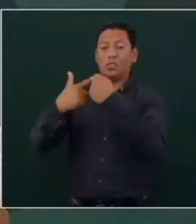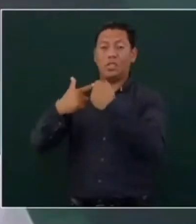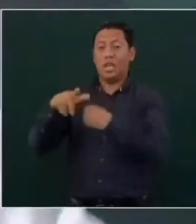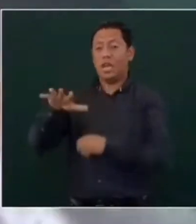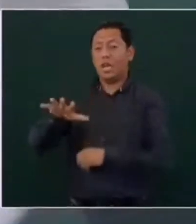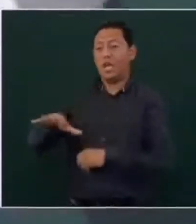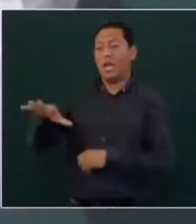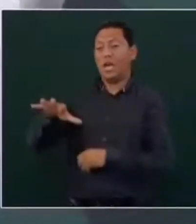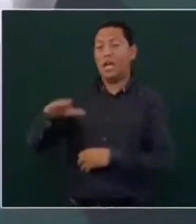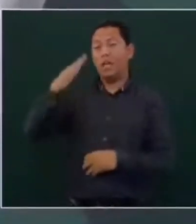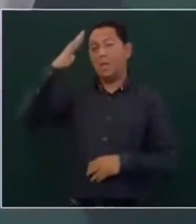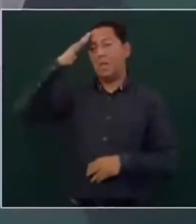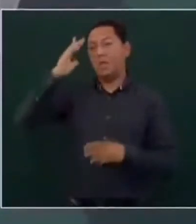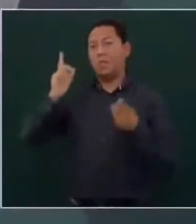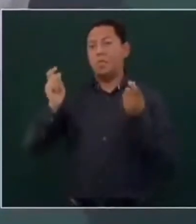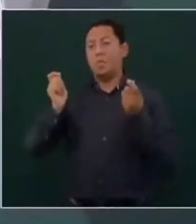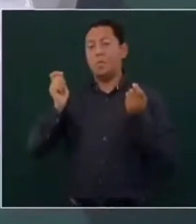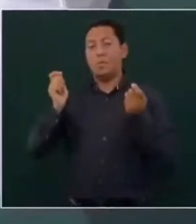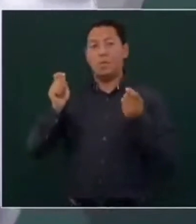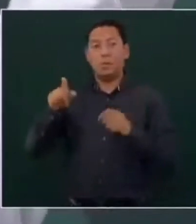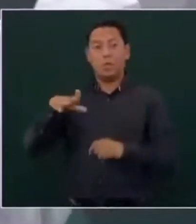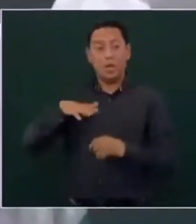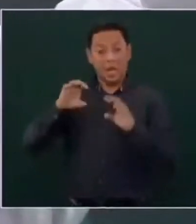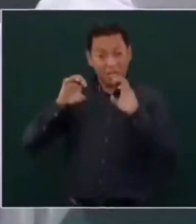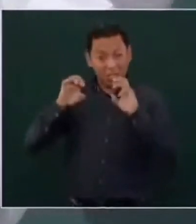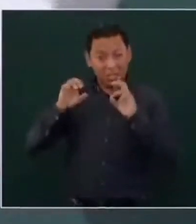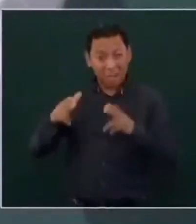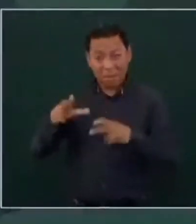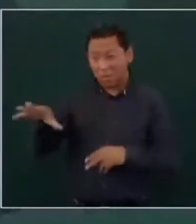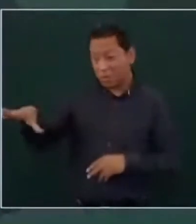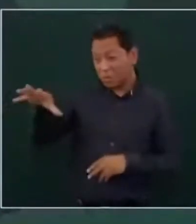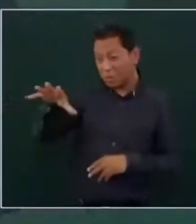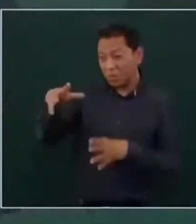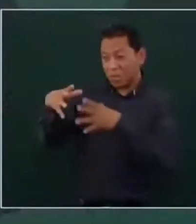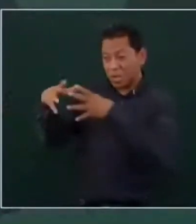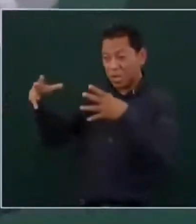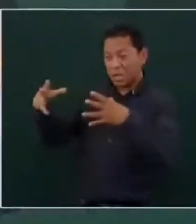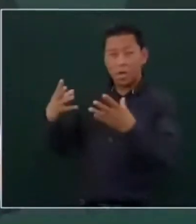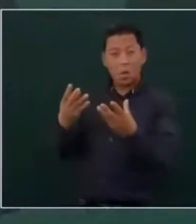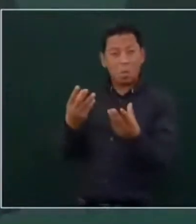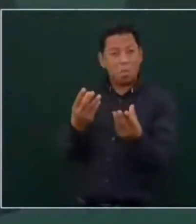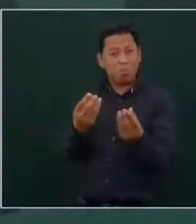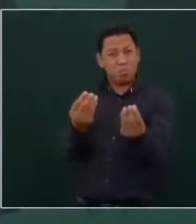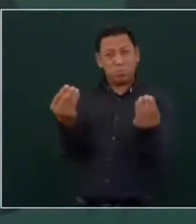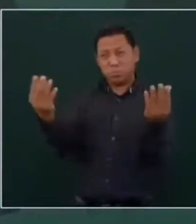habían organizaciones sociales en Chiapas como arroz